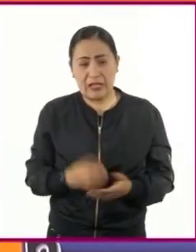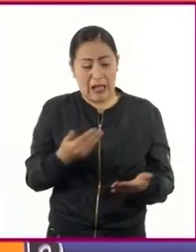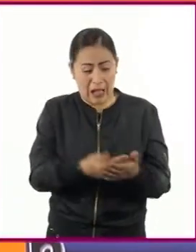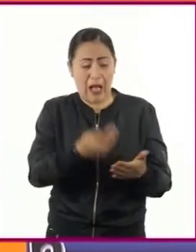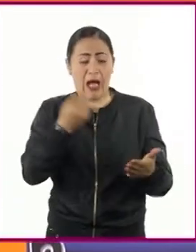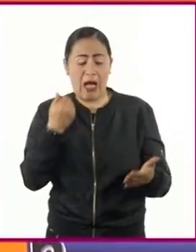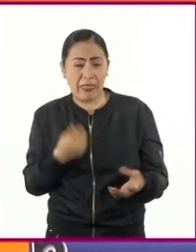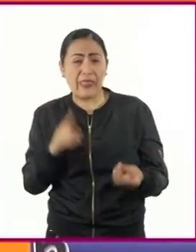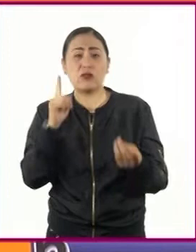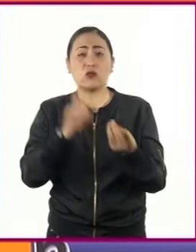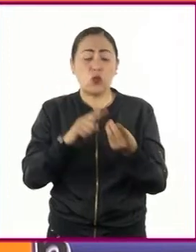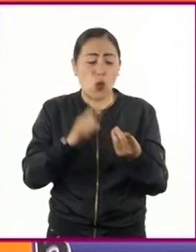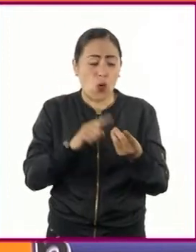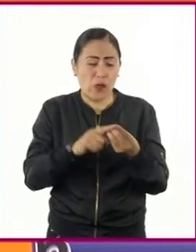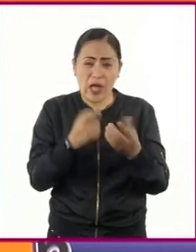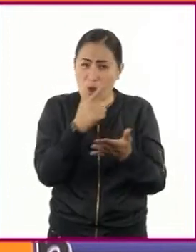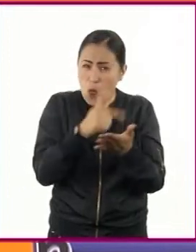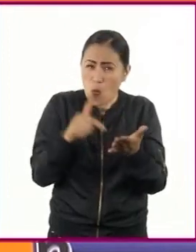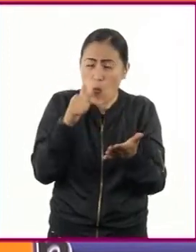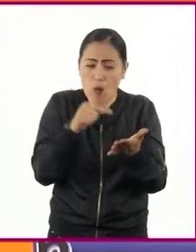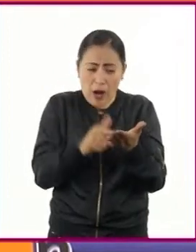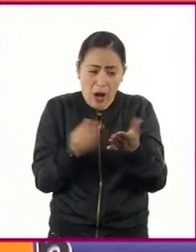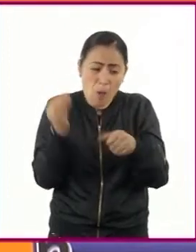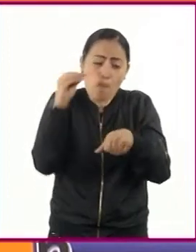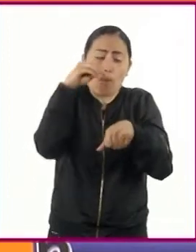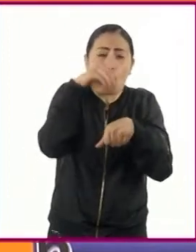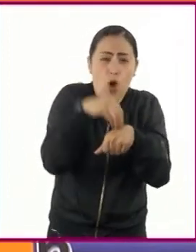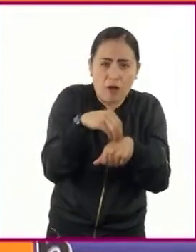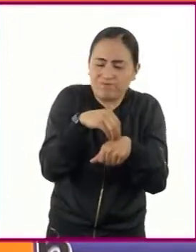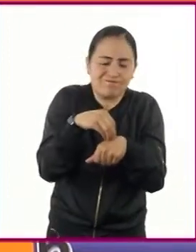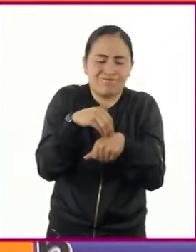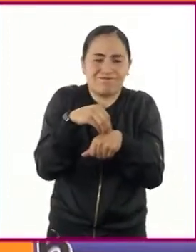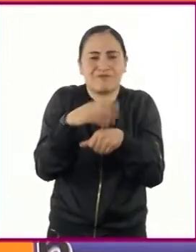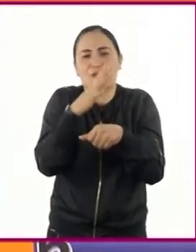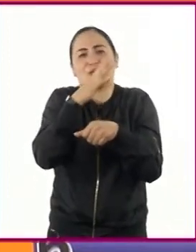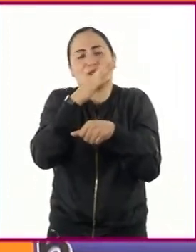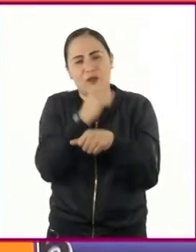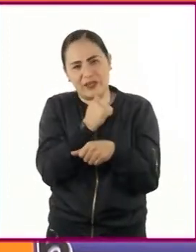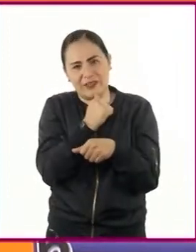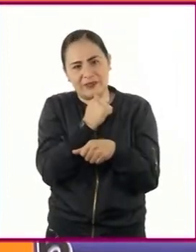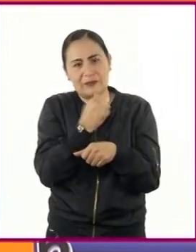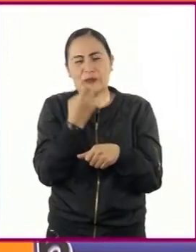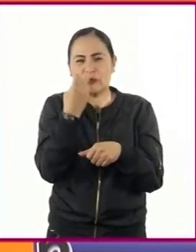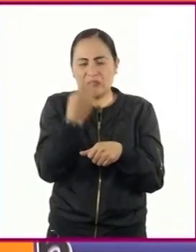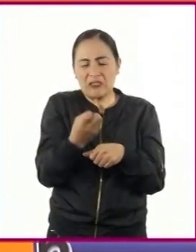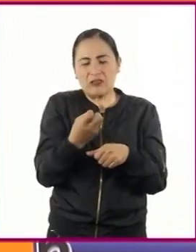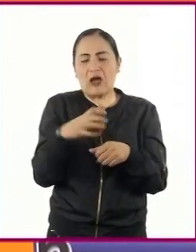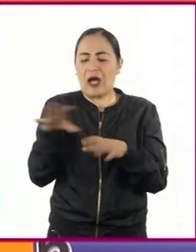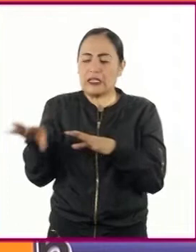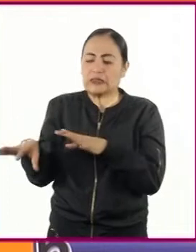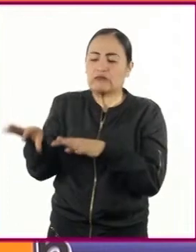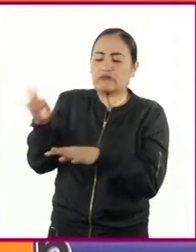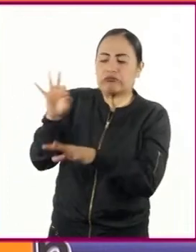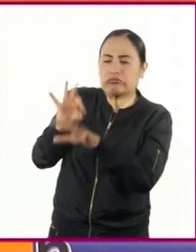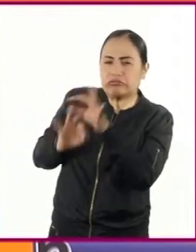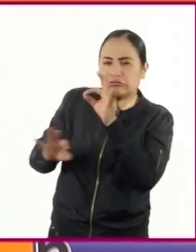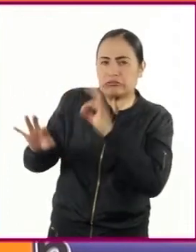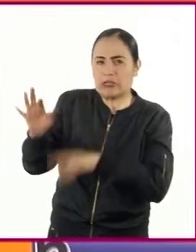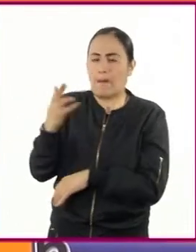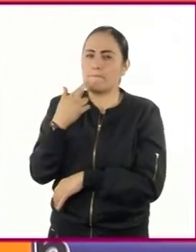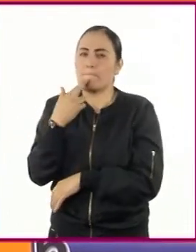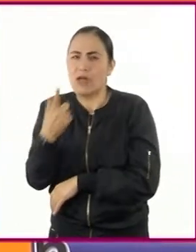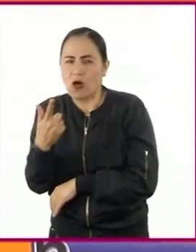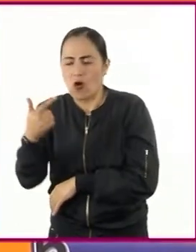puede predecir el sitio exacto de la inserción. Así que se tiene que hacer una selección de las mejores líneas